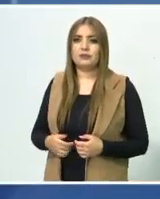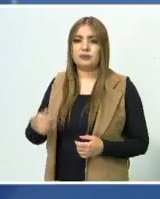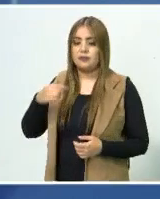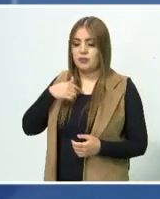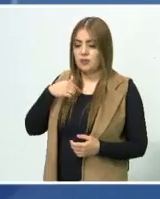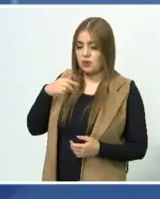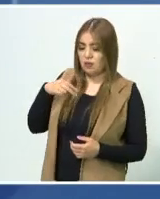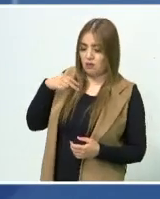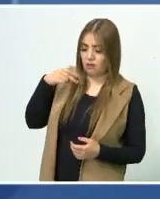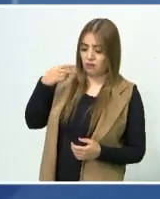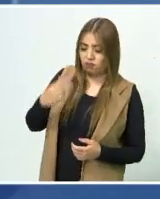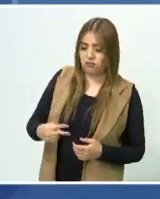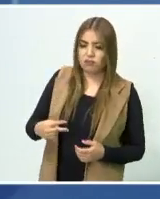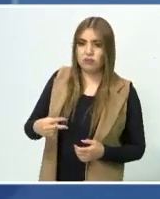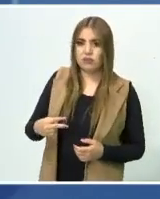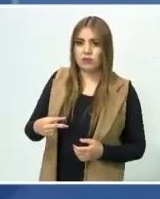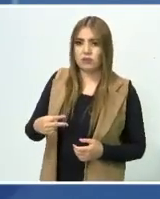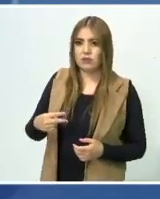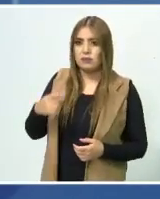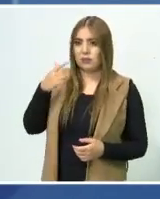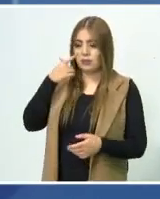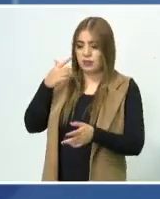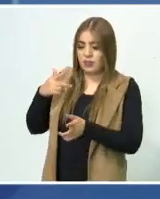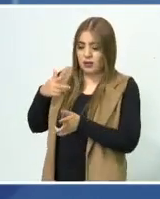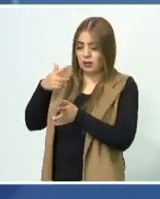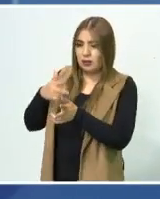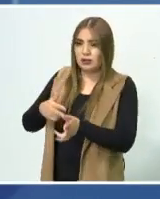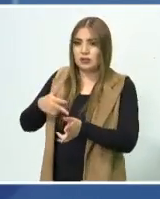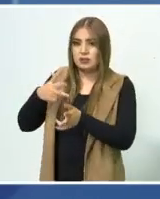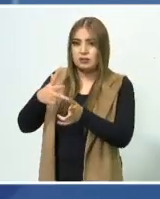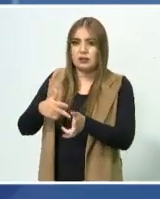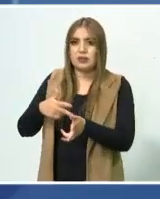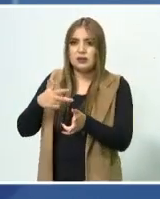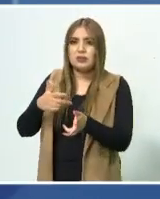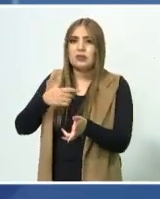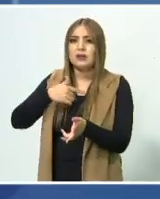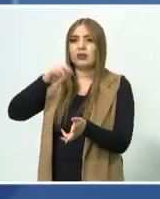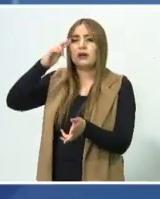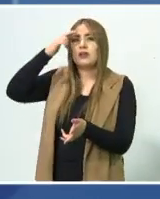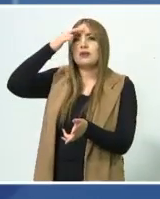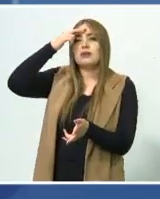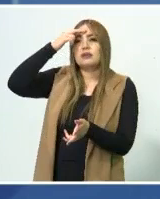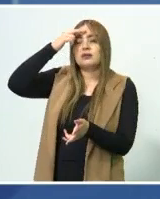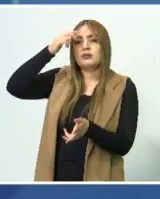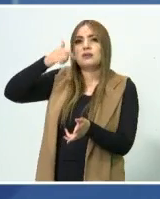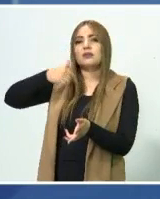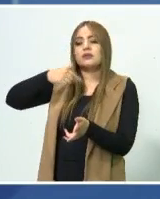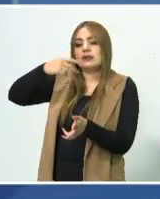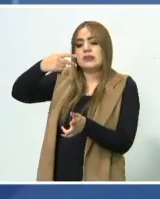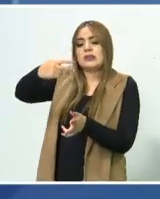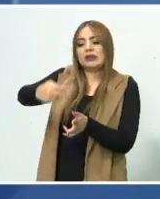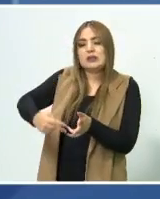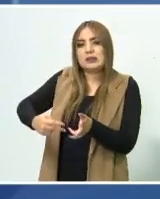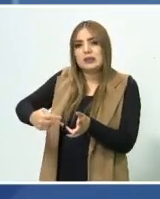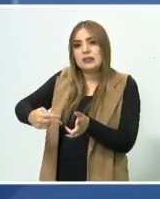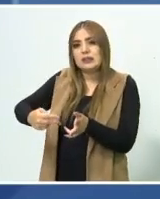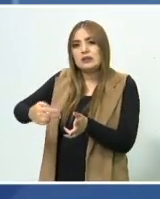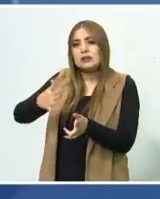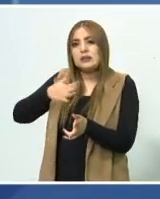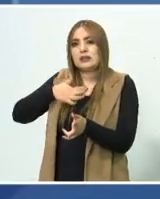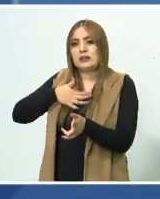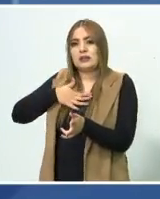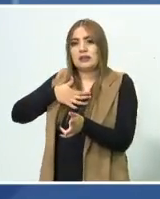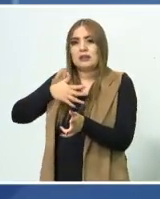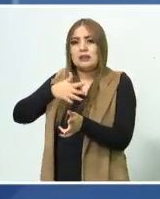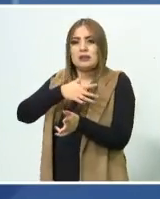caí y el tren iba caminando. Lo único que me acuerdo es yo estando ahí abajo, yo con mi mano esta,